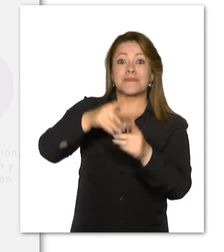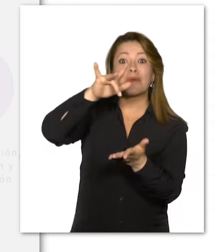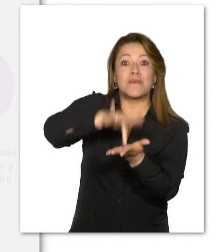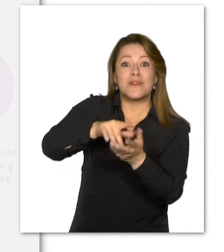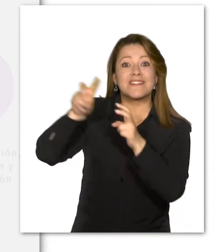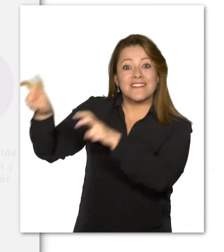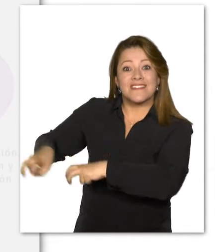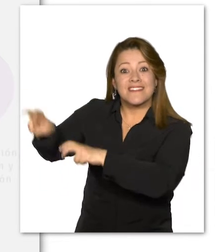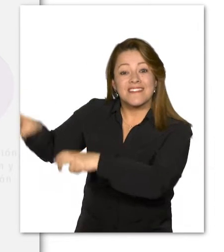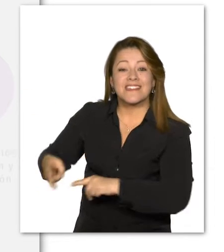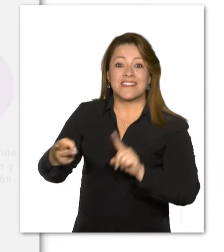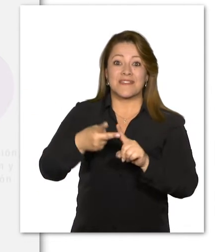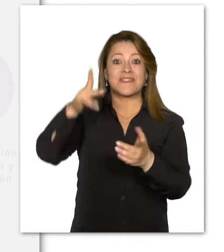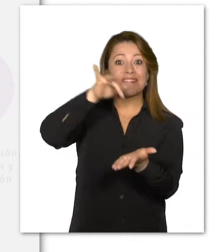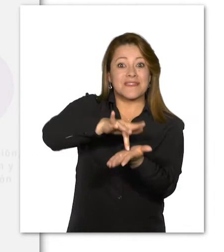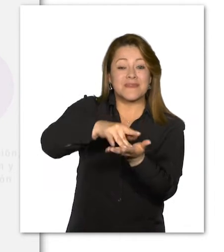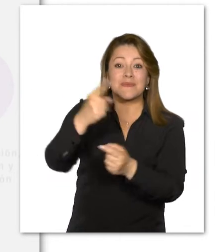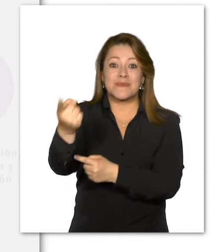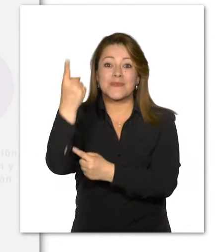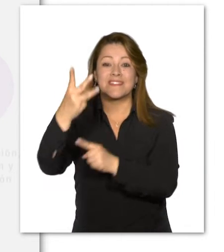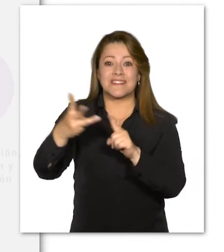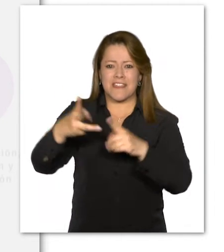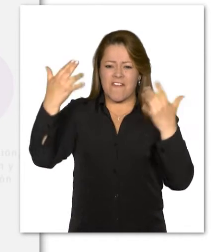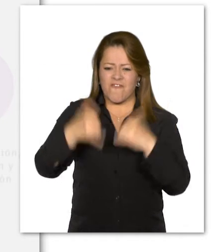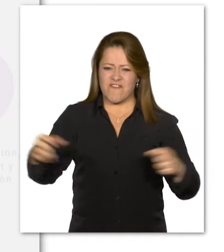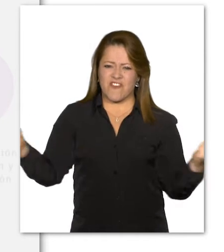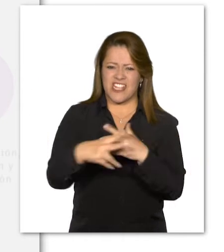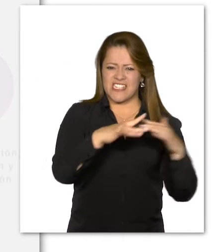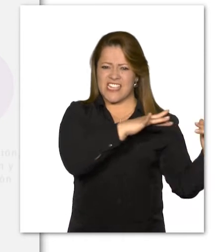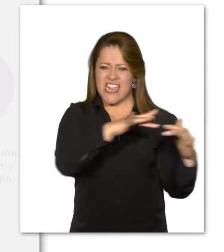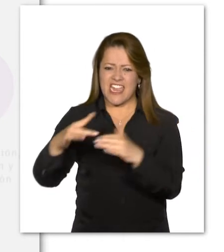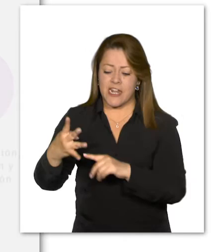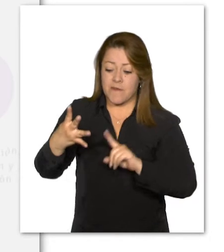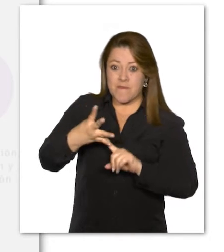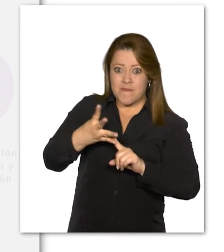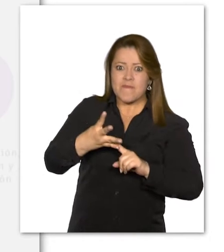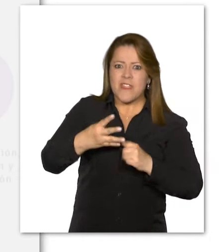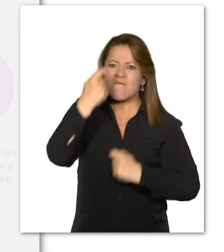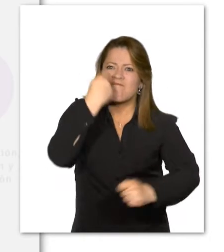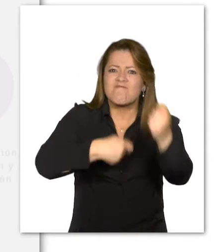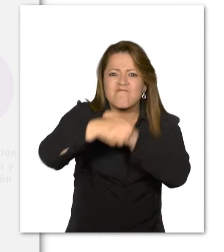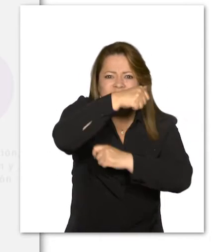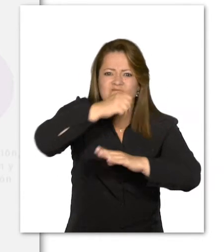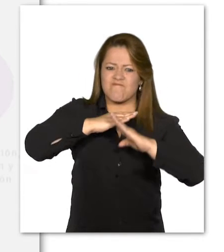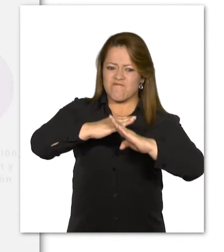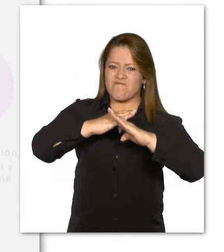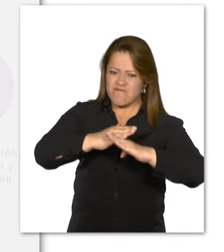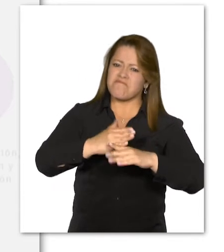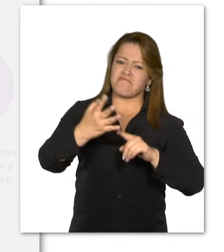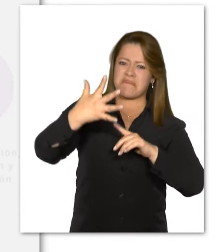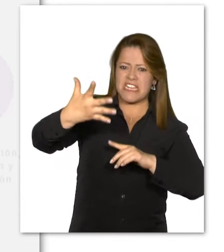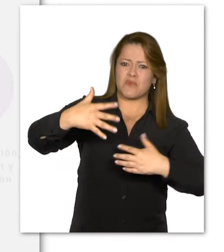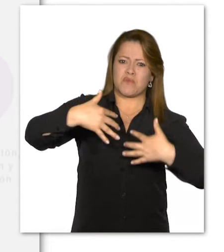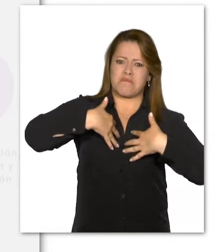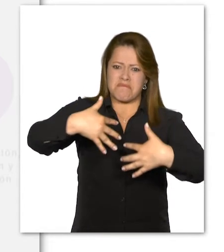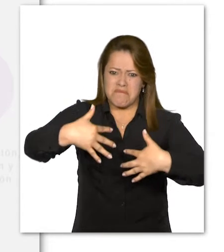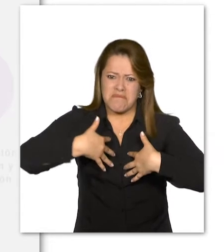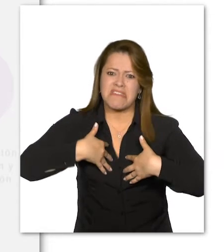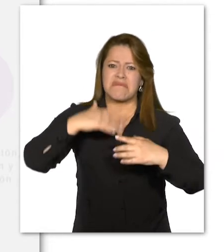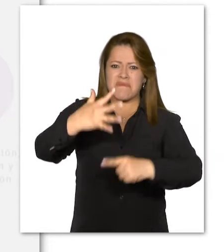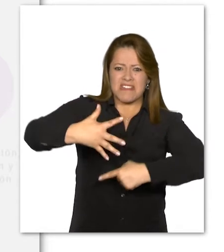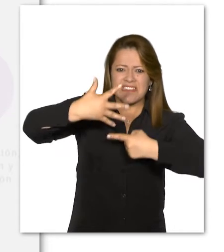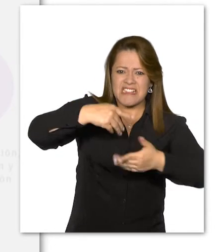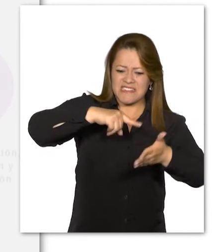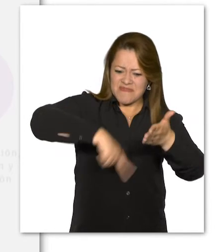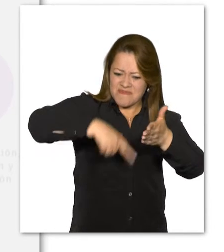de desarrollo agrario integral. Participación política. Fin del conflicto. Solución al problema de las drogas ilícitas. Víctimas. E implementación, verificación